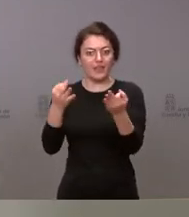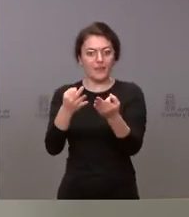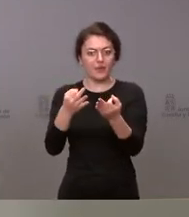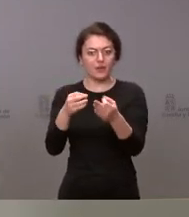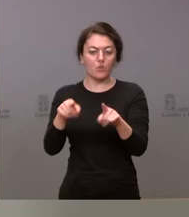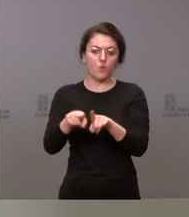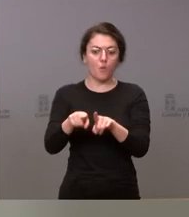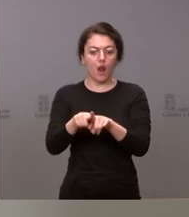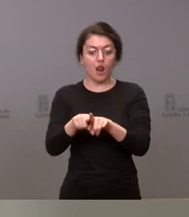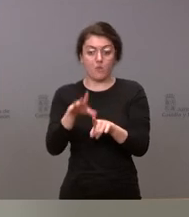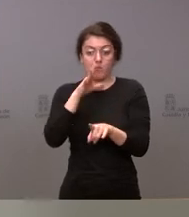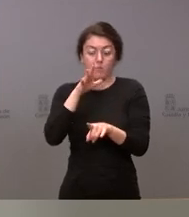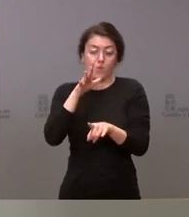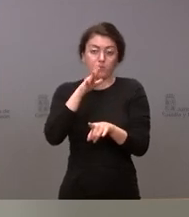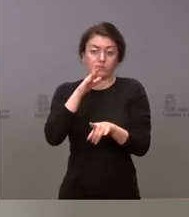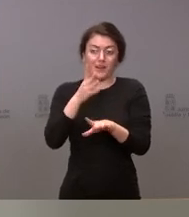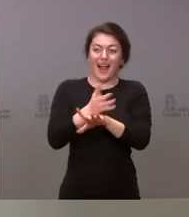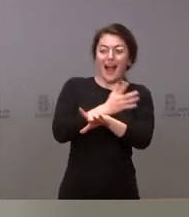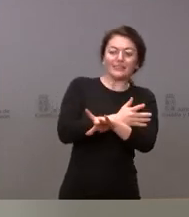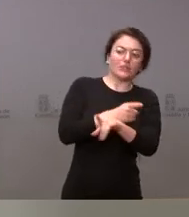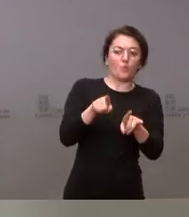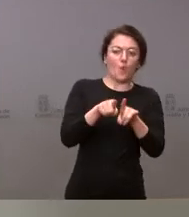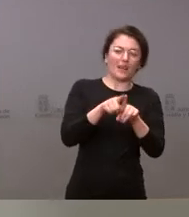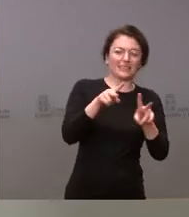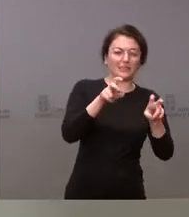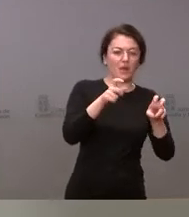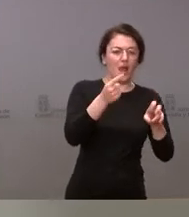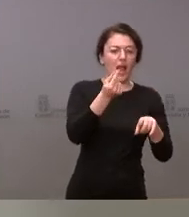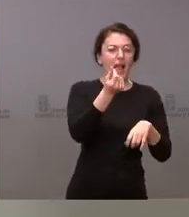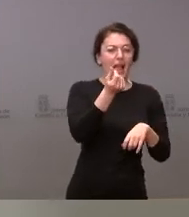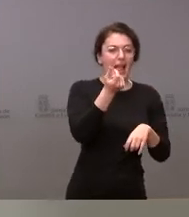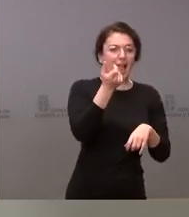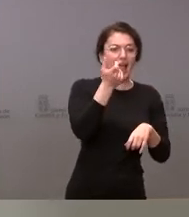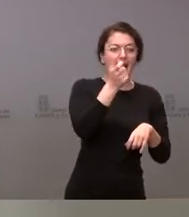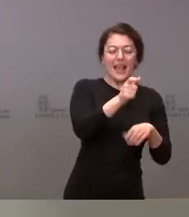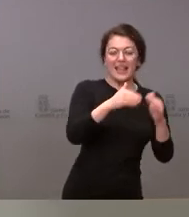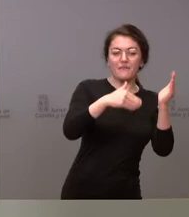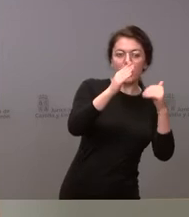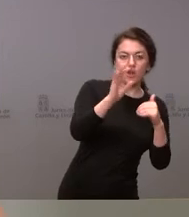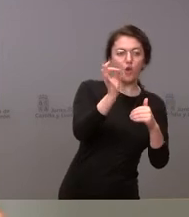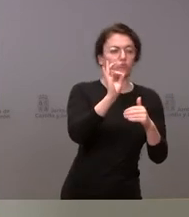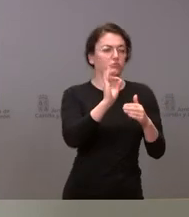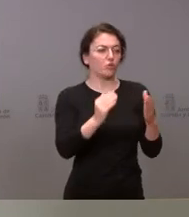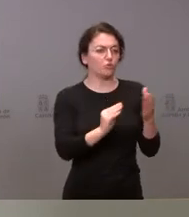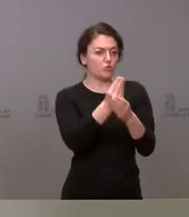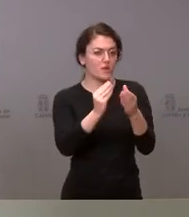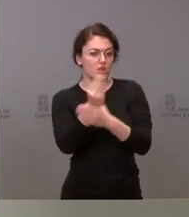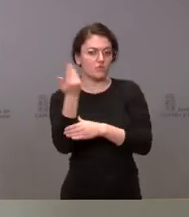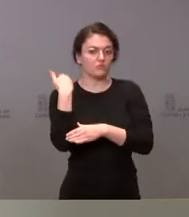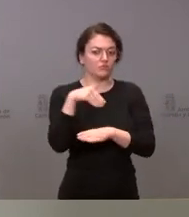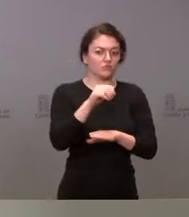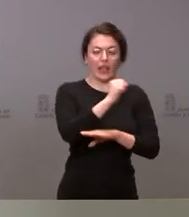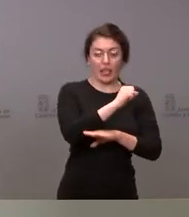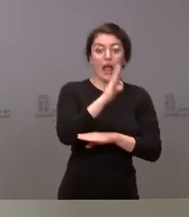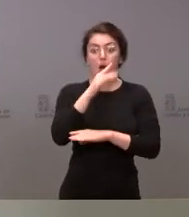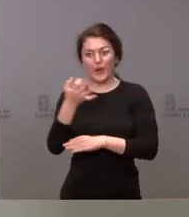máxima preocupación por parte del Gobierno, todo lo que tiene que ver con la inflación, con la cadena de suministros, con el impacto de la crisis, sí que debiera ya comenzar a tomarse